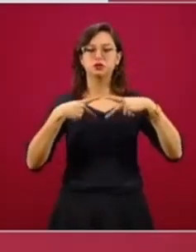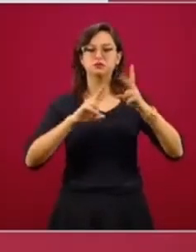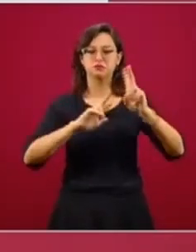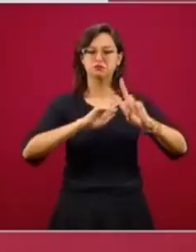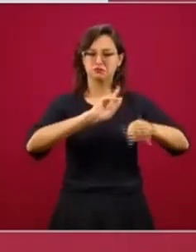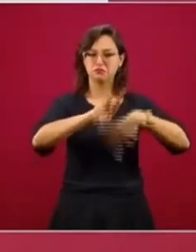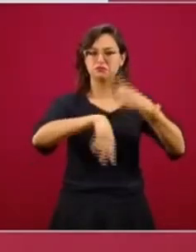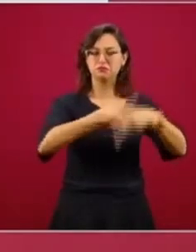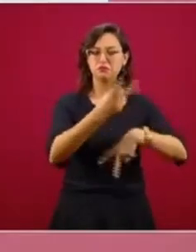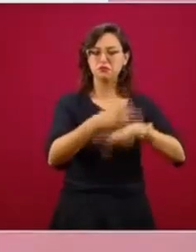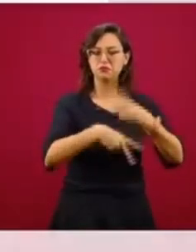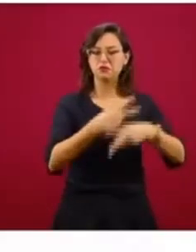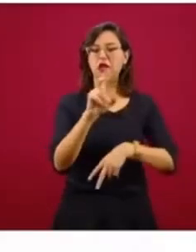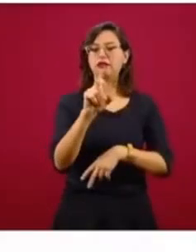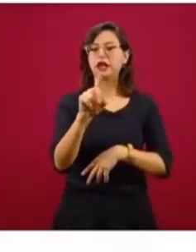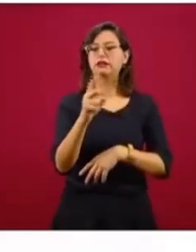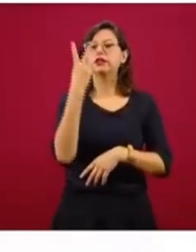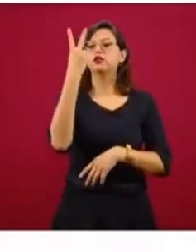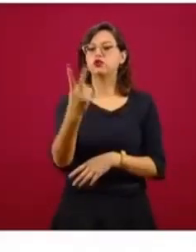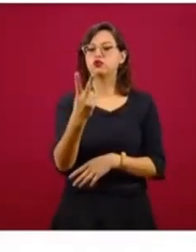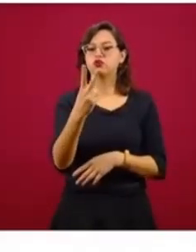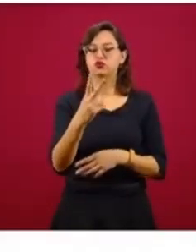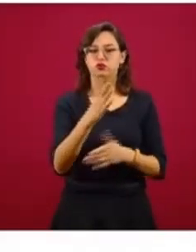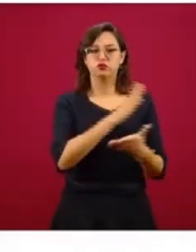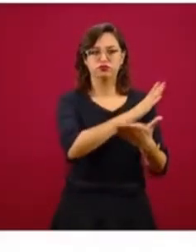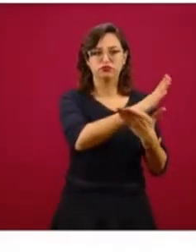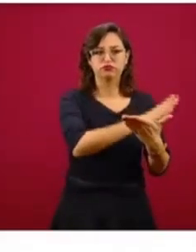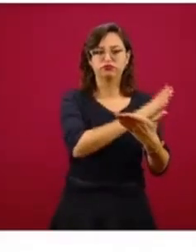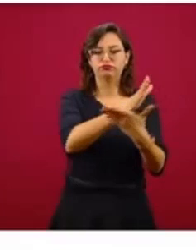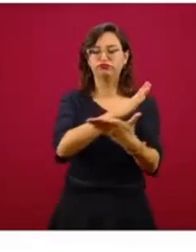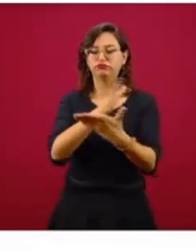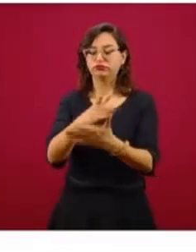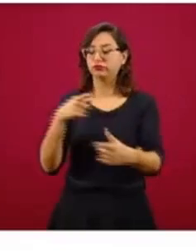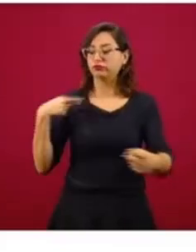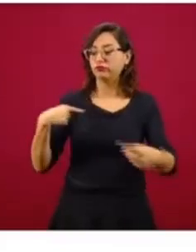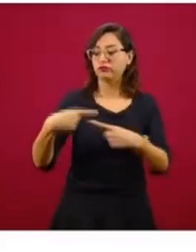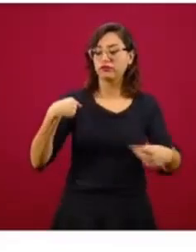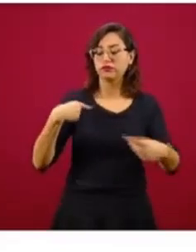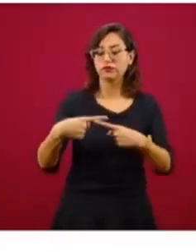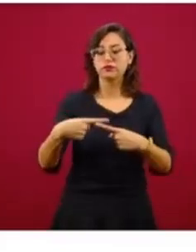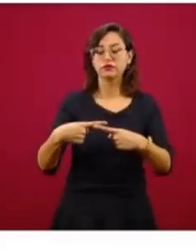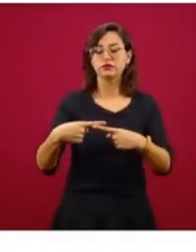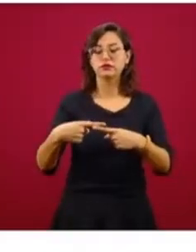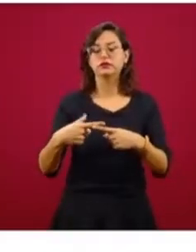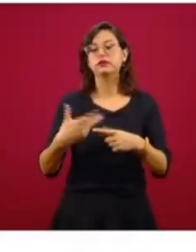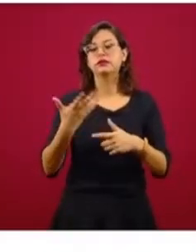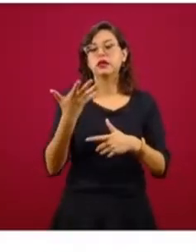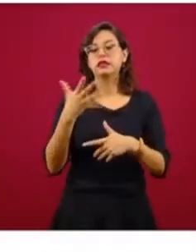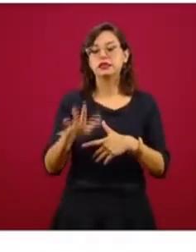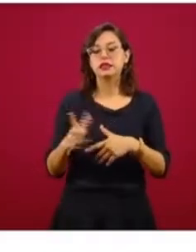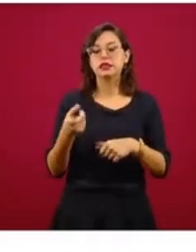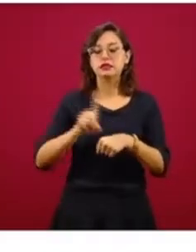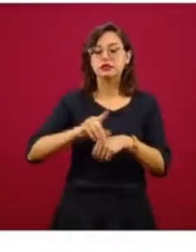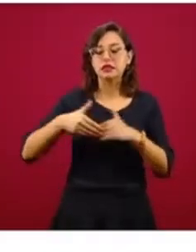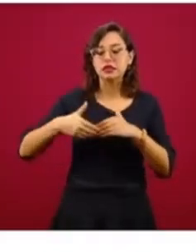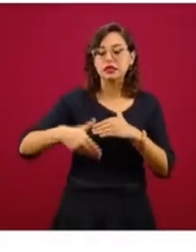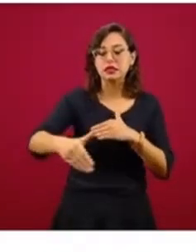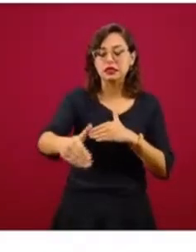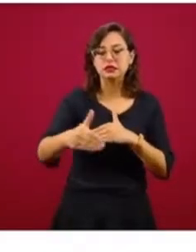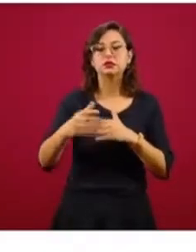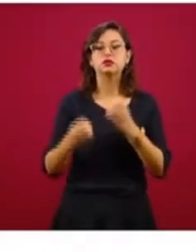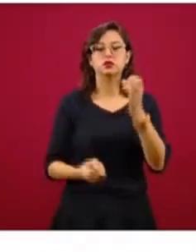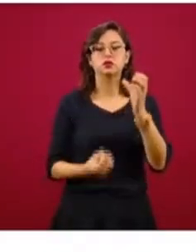consulados. Y la reactivación en estos días, les anuncio, serán 10 los que vamos a reactivar.